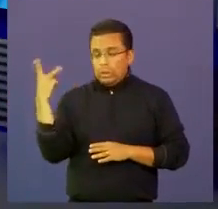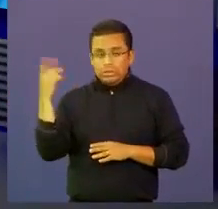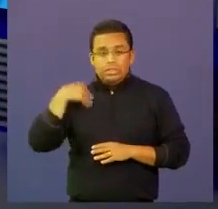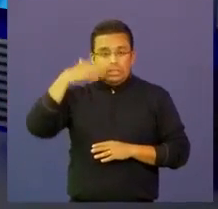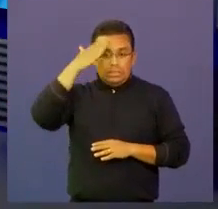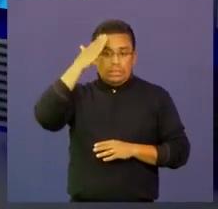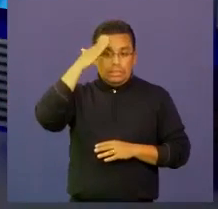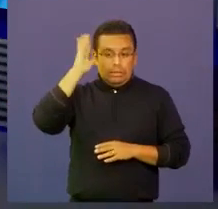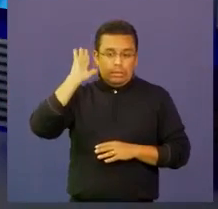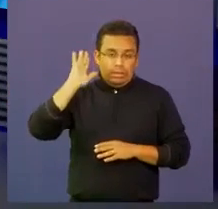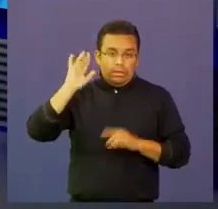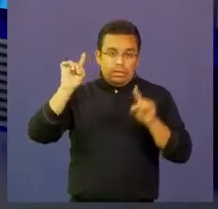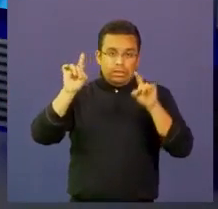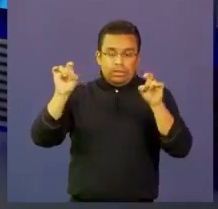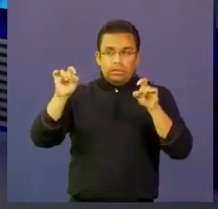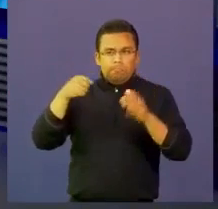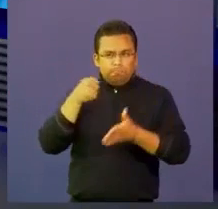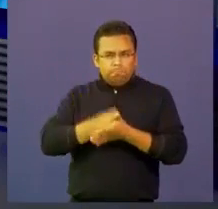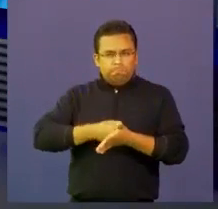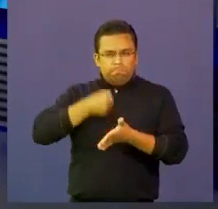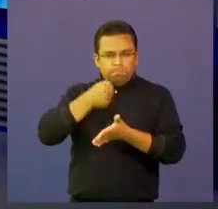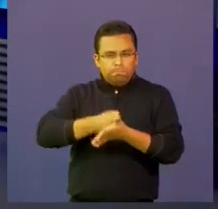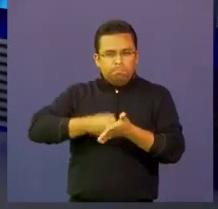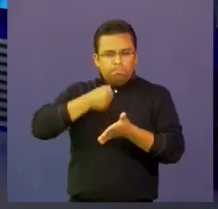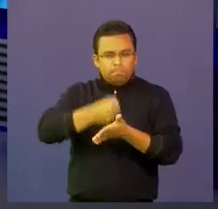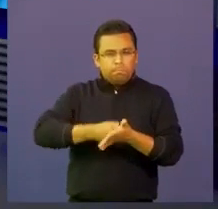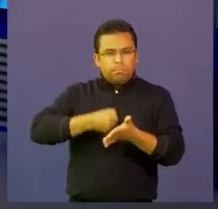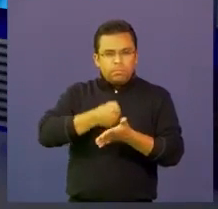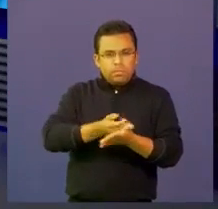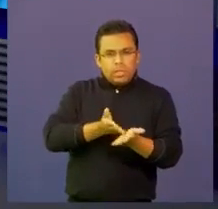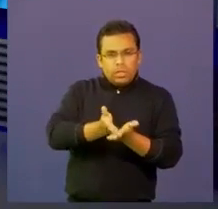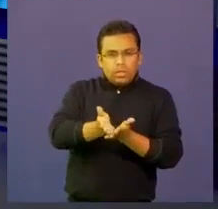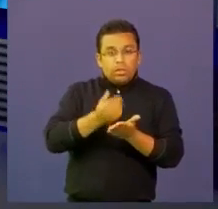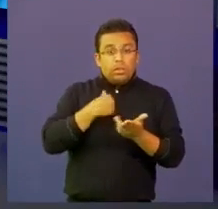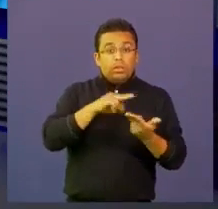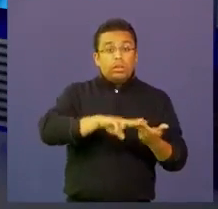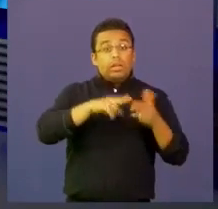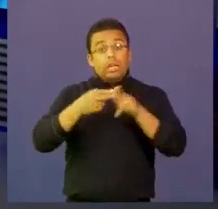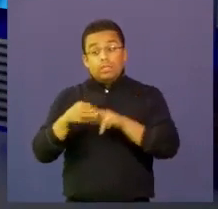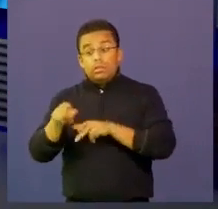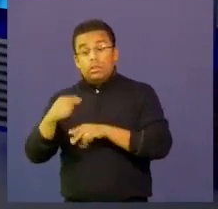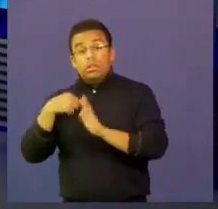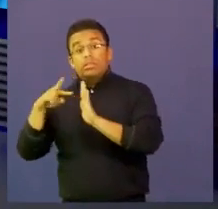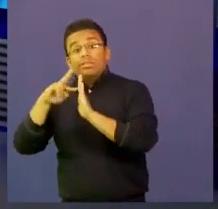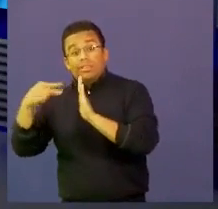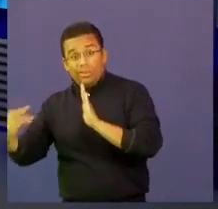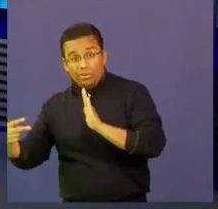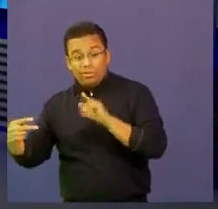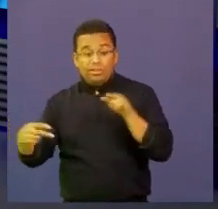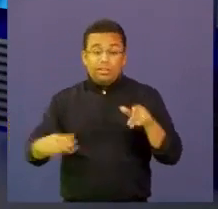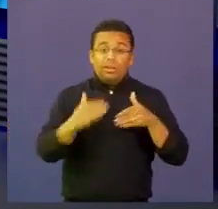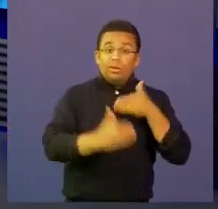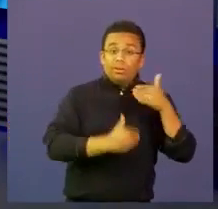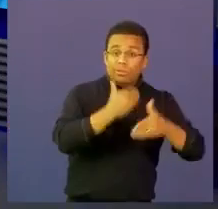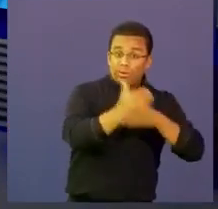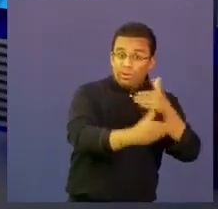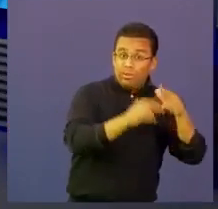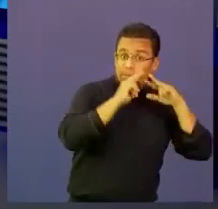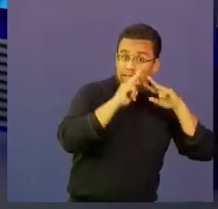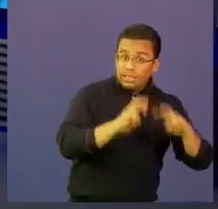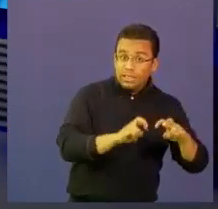importante es de seguir insistiendo en que la relación entre la tecnología, los procesos de investigación